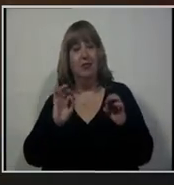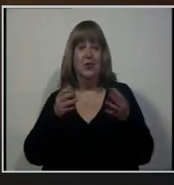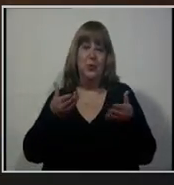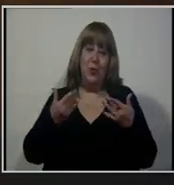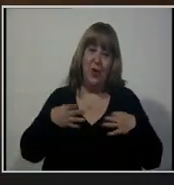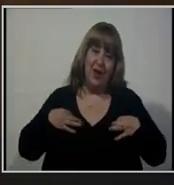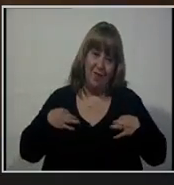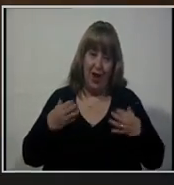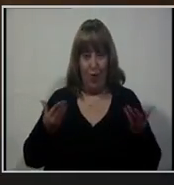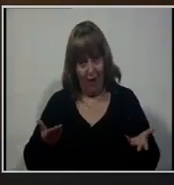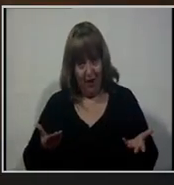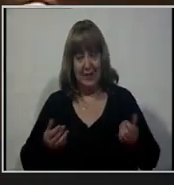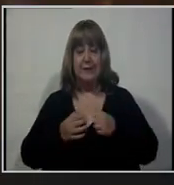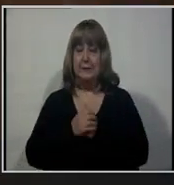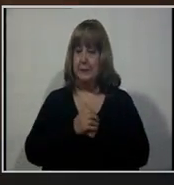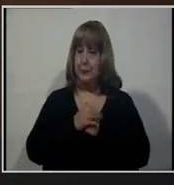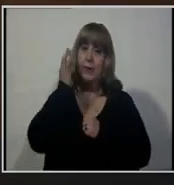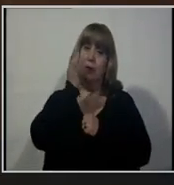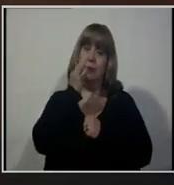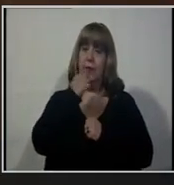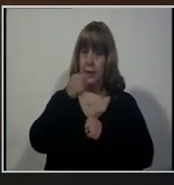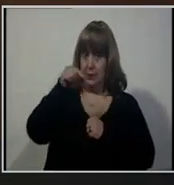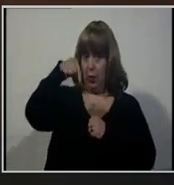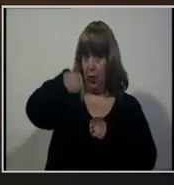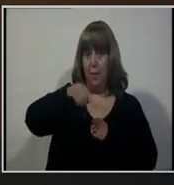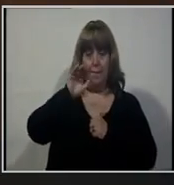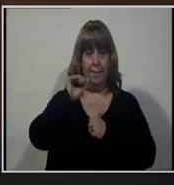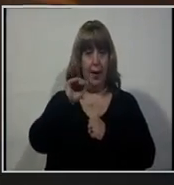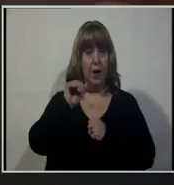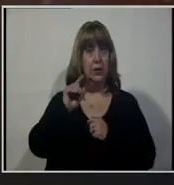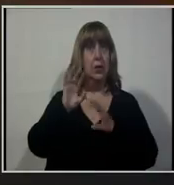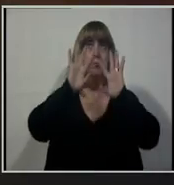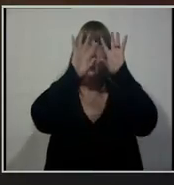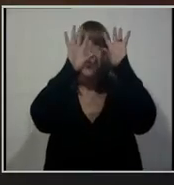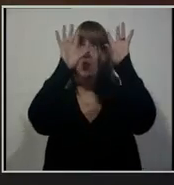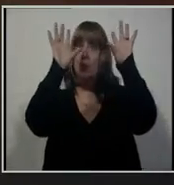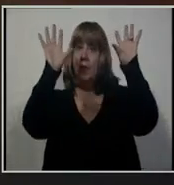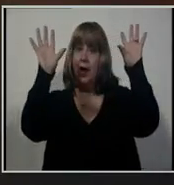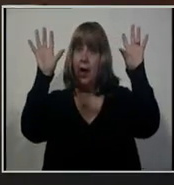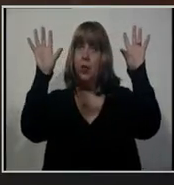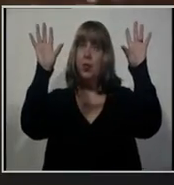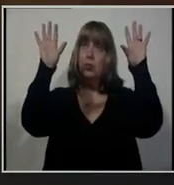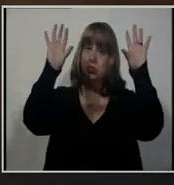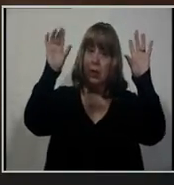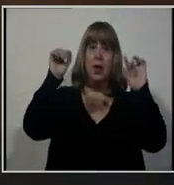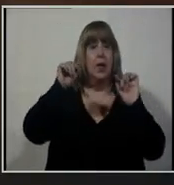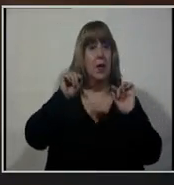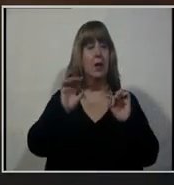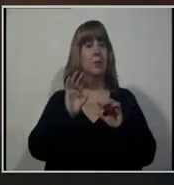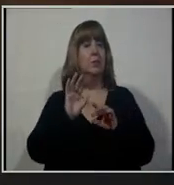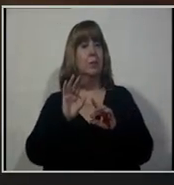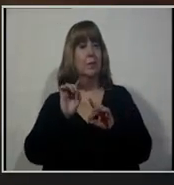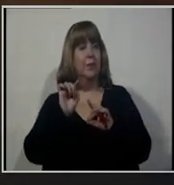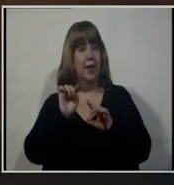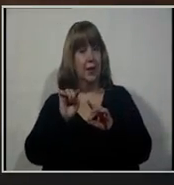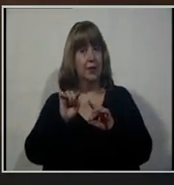No, no, no, no. Mira, para este martes lo que esperamos es tiempo mayormente nublado a parcialmente nublado. Es decir, que se va